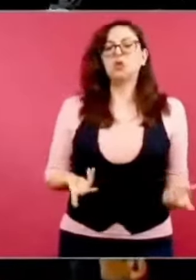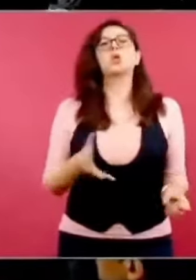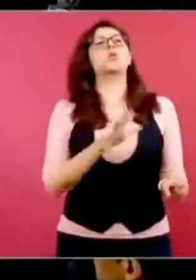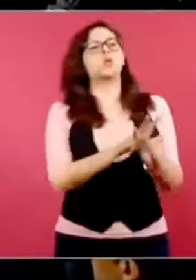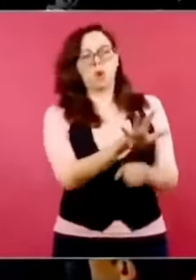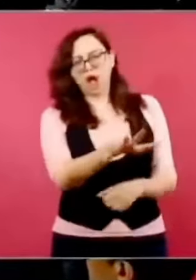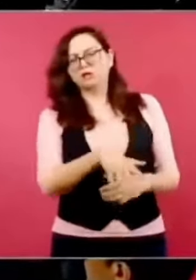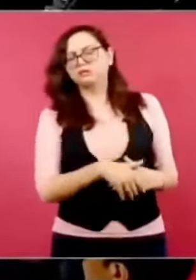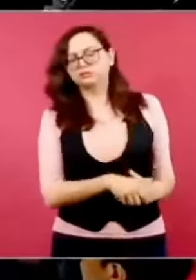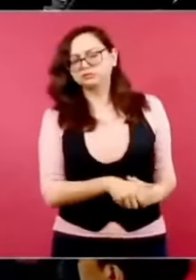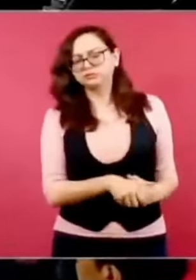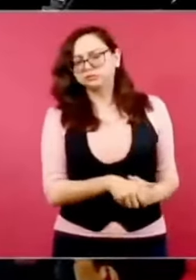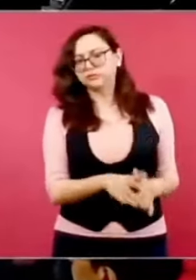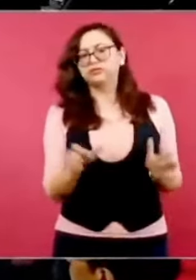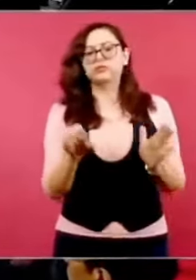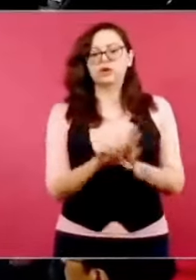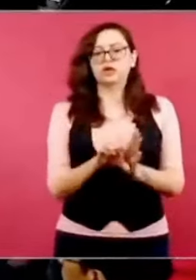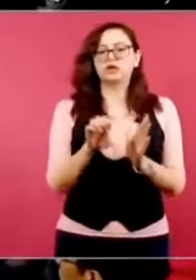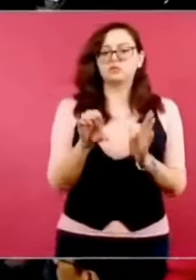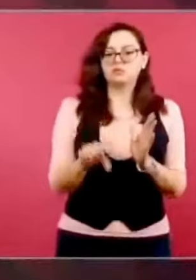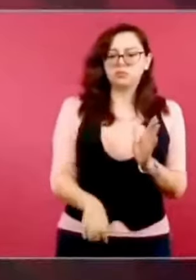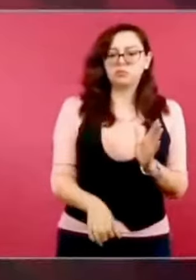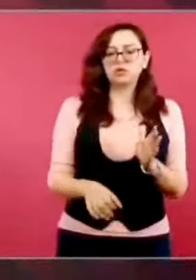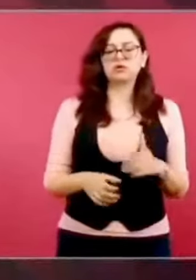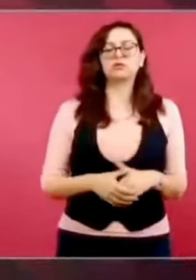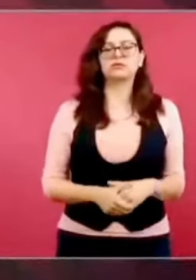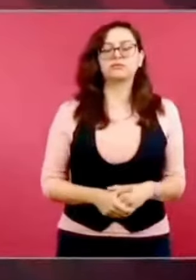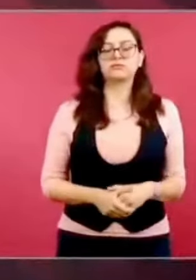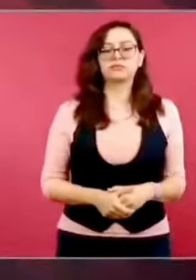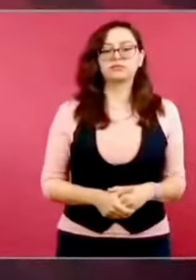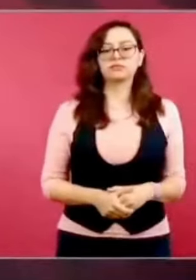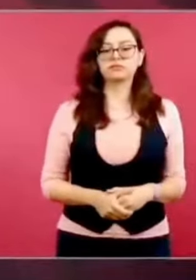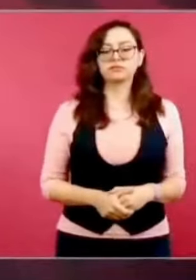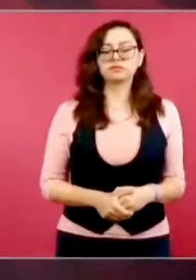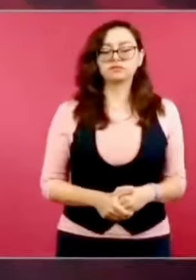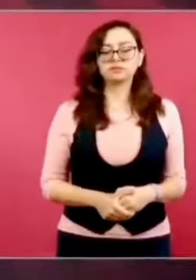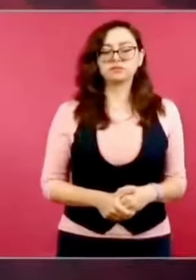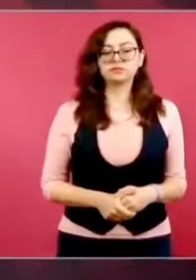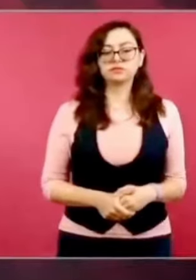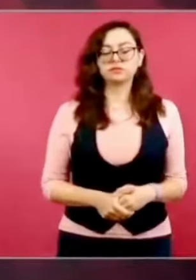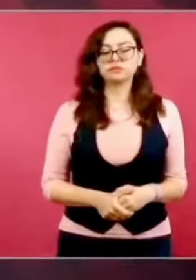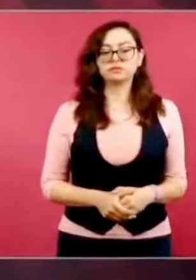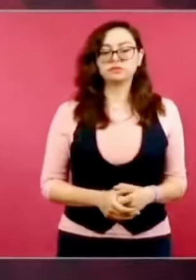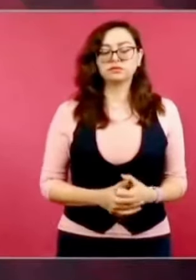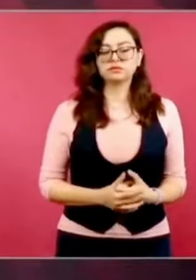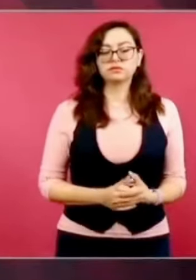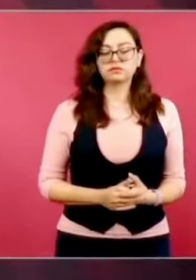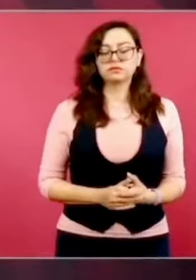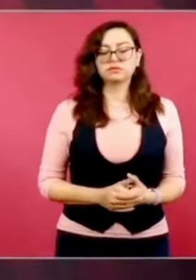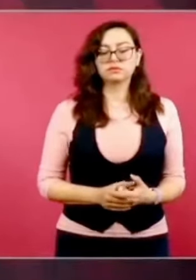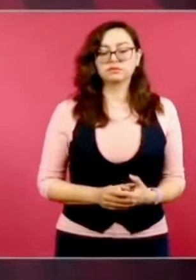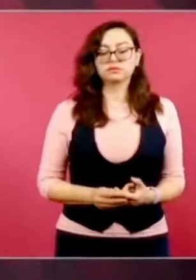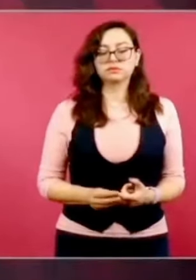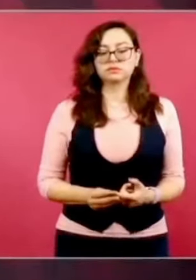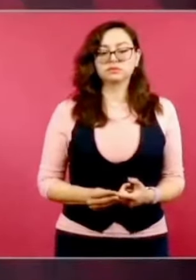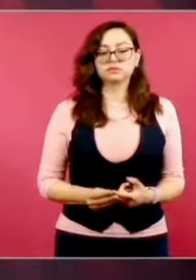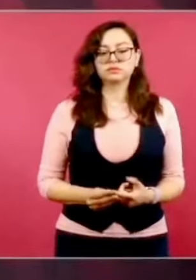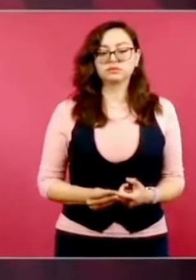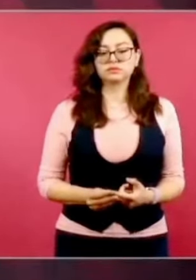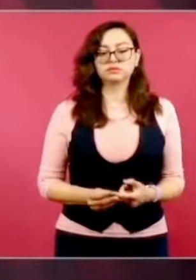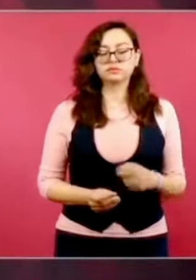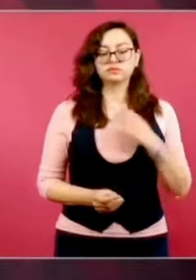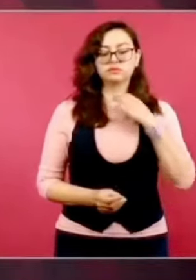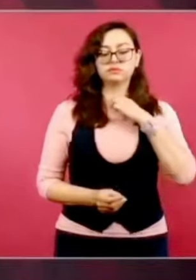ejemplo, se canceló la mal